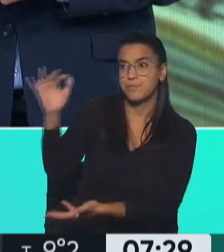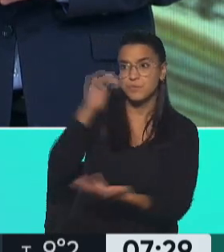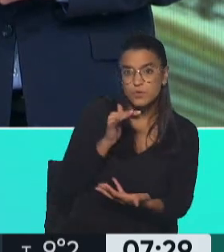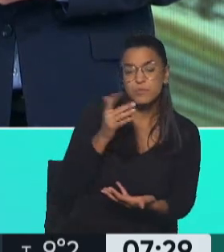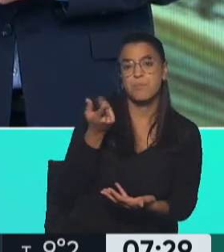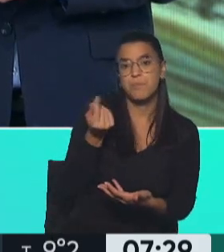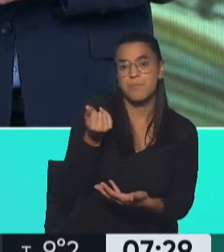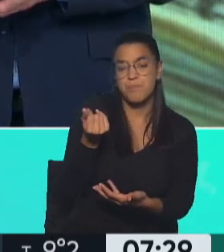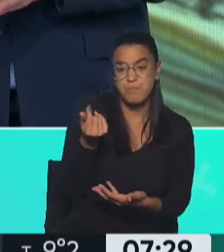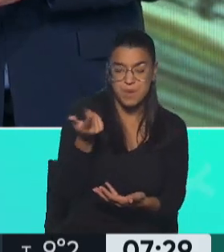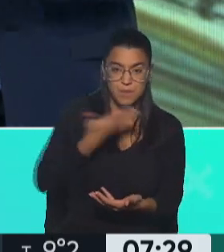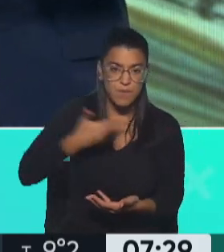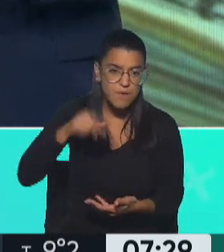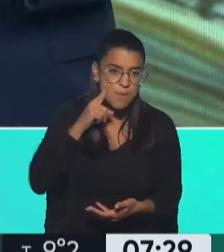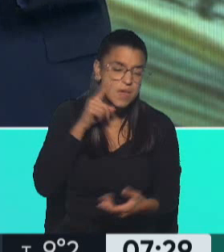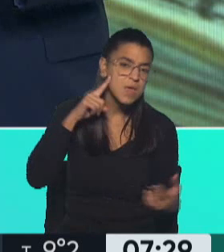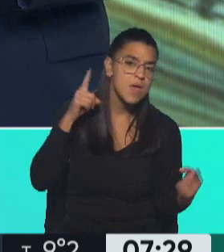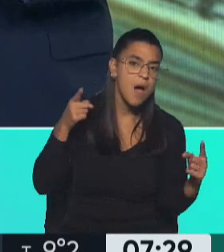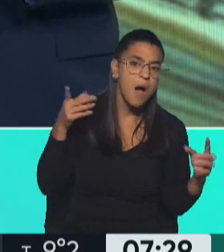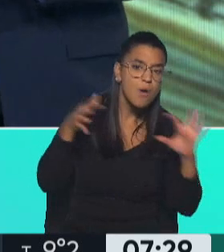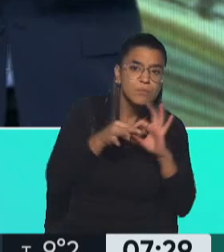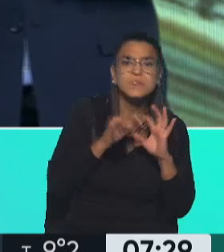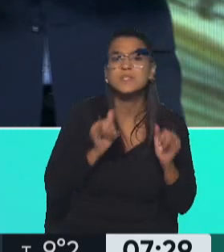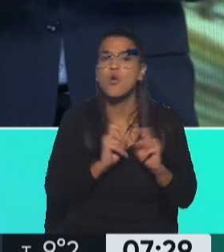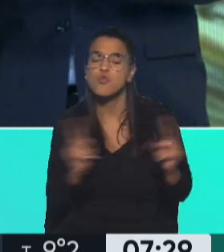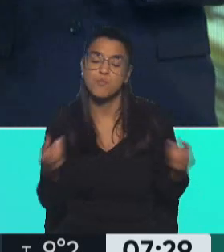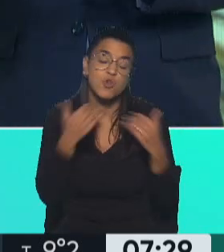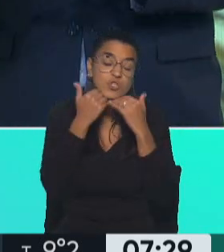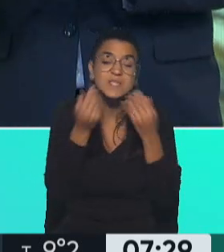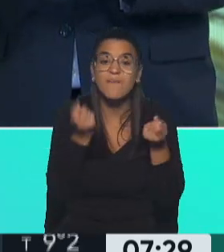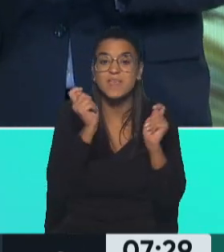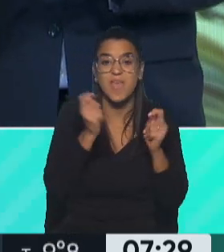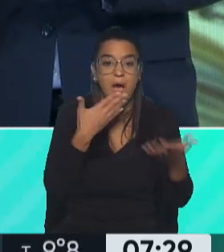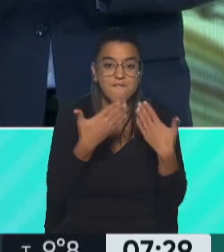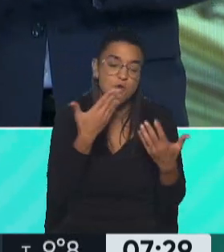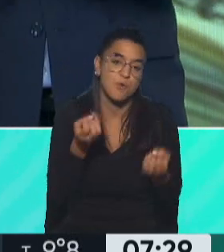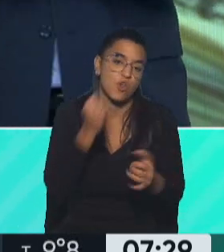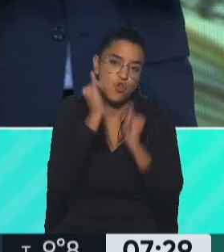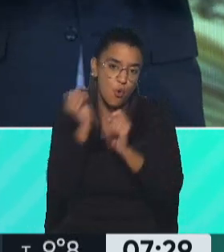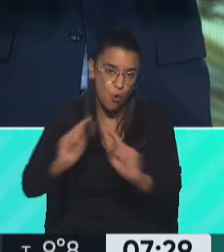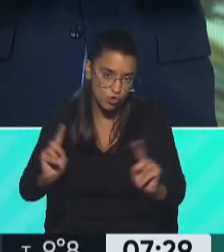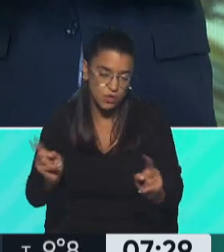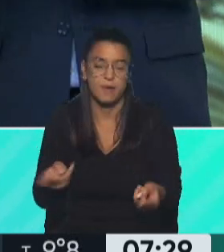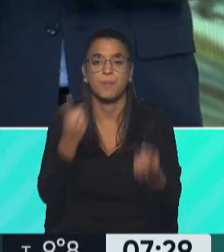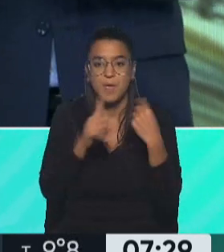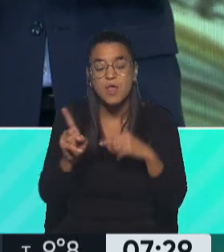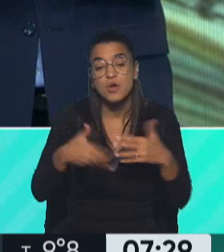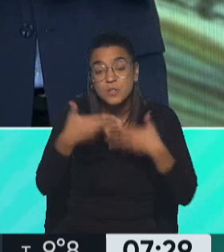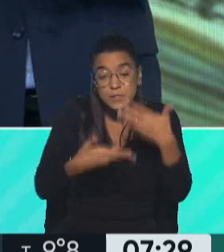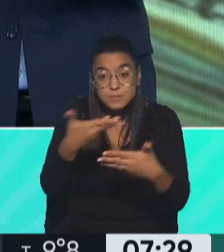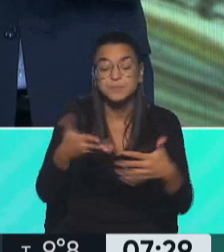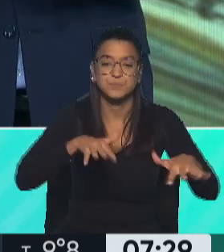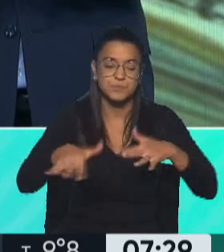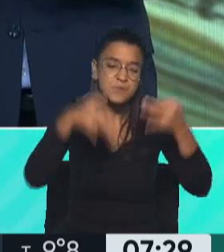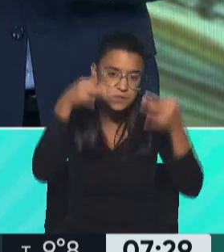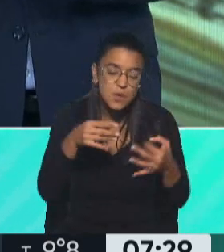¿tenía algo que ver con esto o nada que ver? Bueno, es imposible saber de qué hablaron, porque ninguno de ellos contó de qué hablaron. Pero se dio una circunstancia,